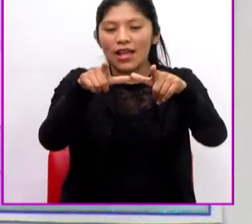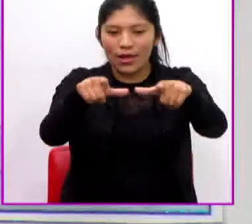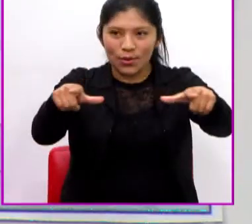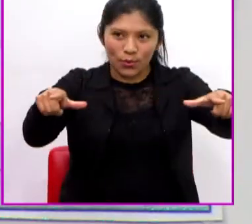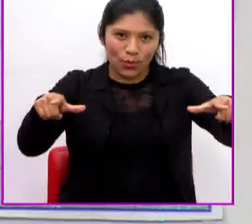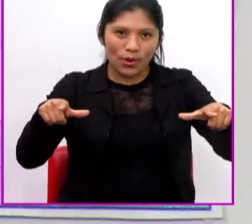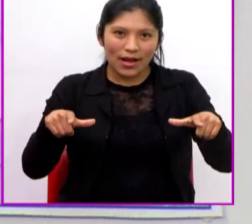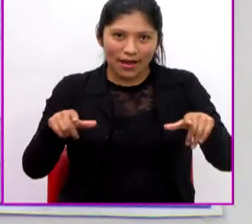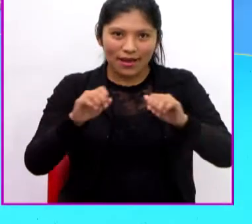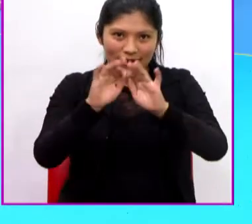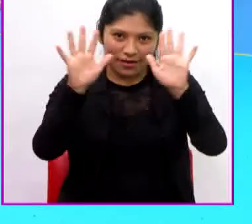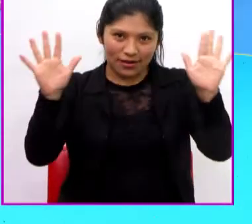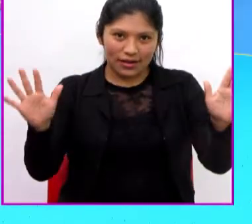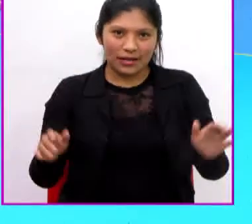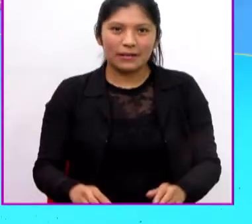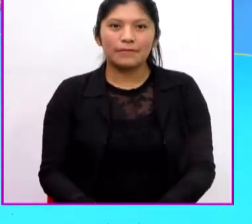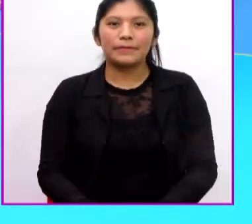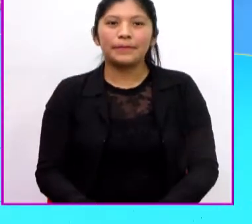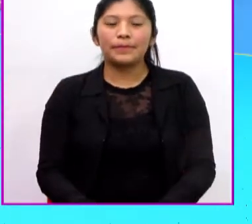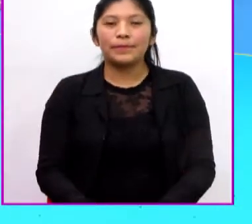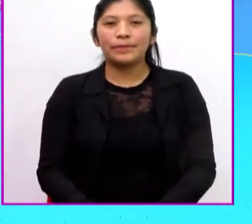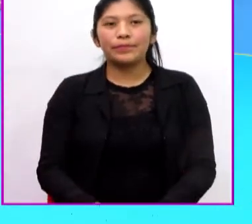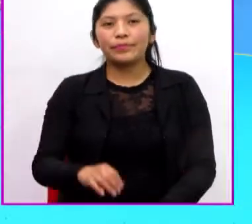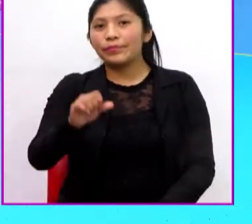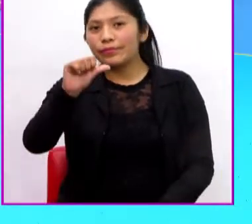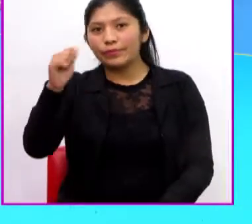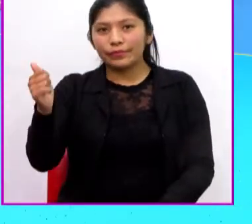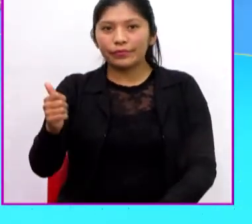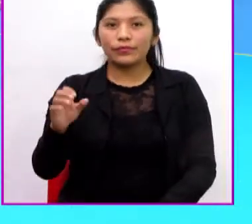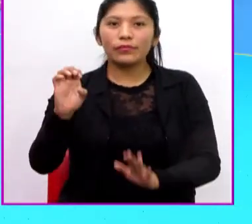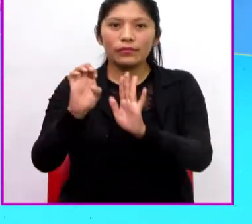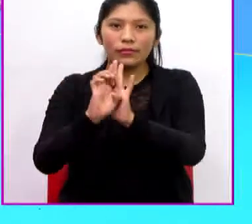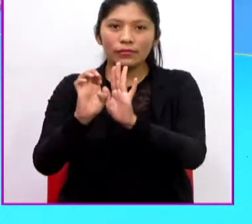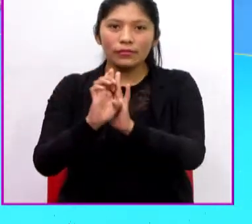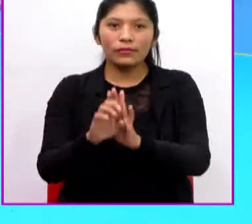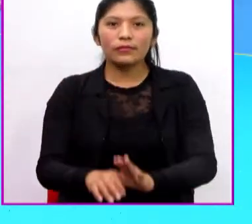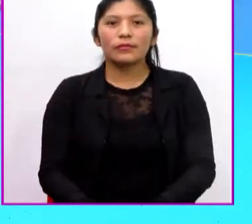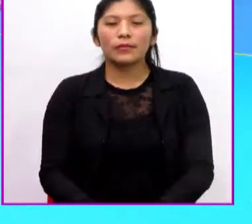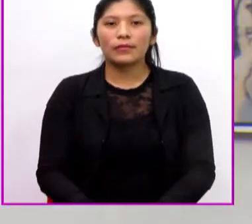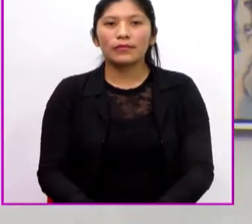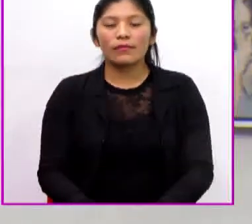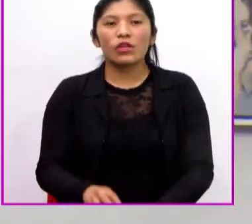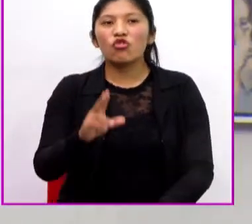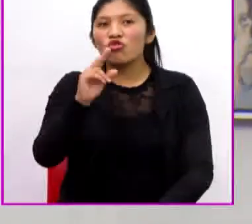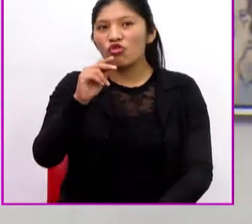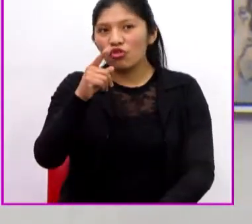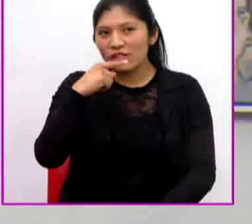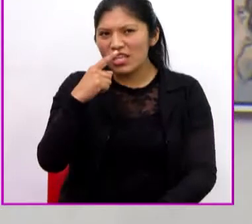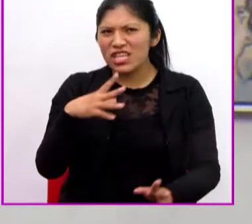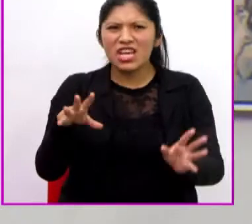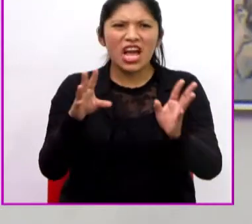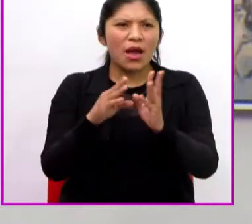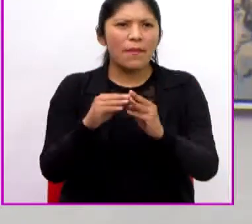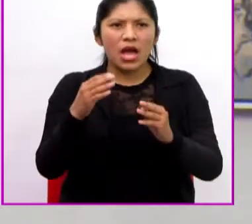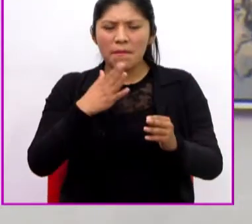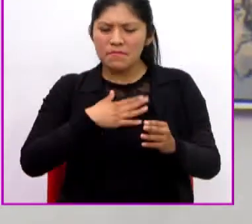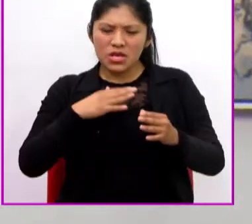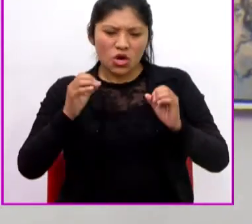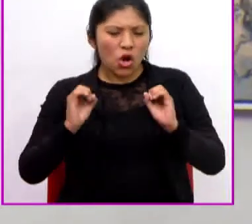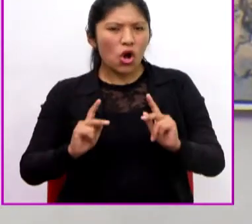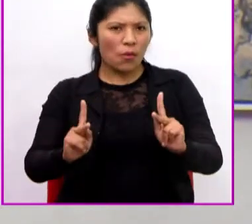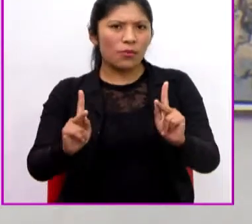está ahí la coma. Vamos a la viñeta número tres. No se diga más. Es mi oportunidad.